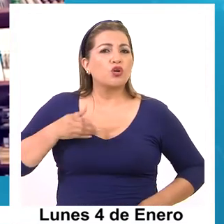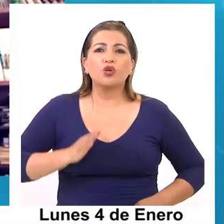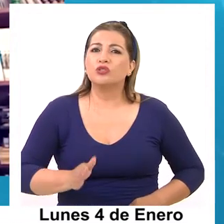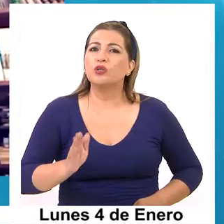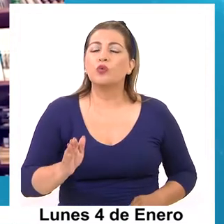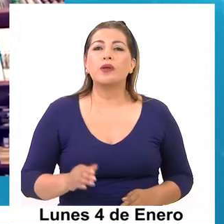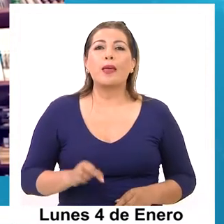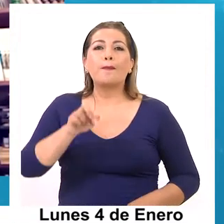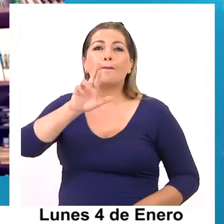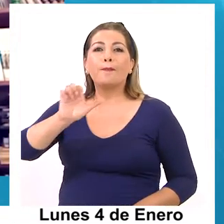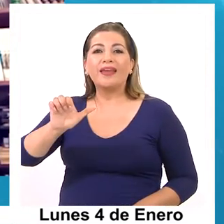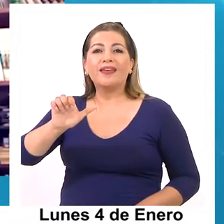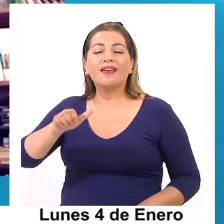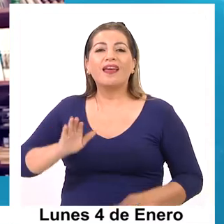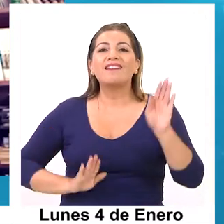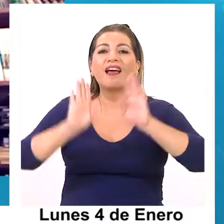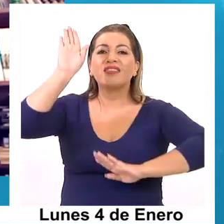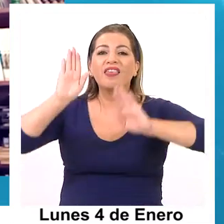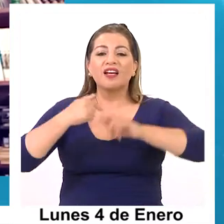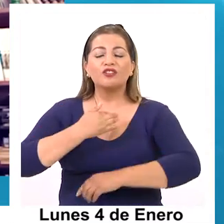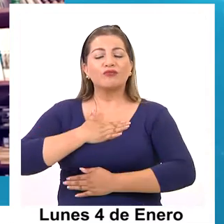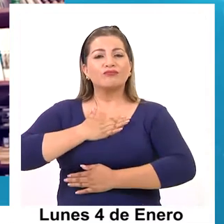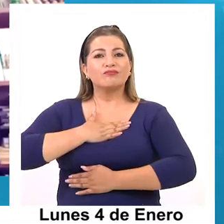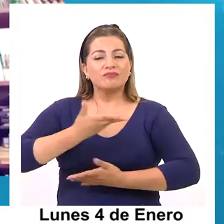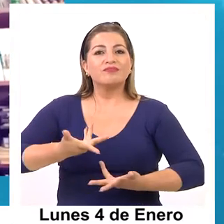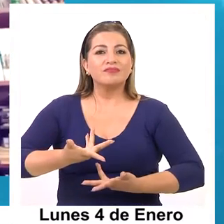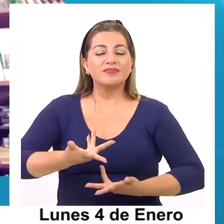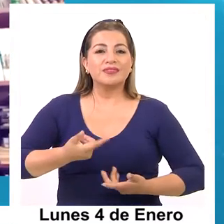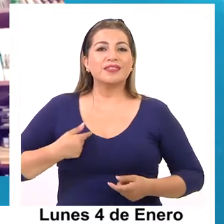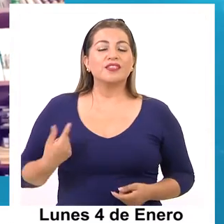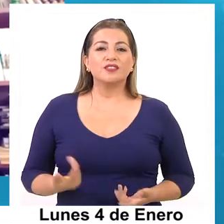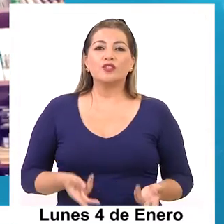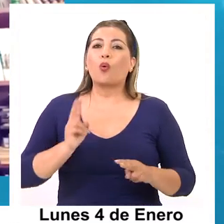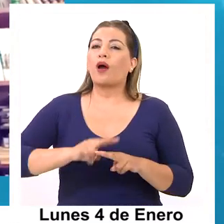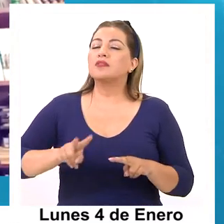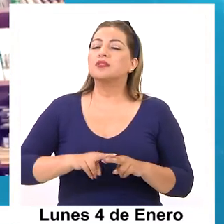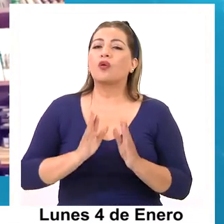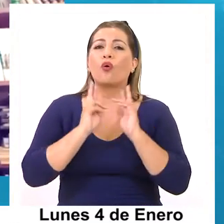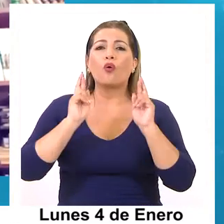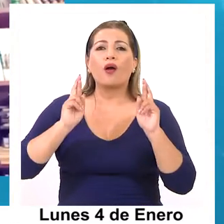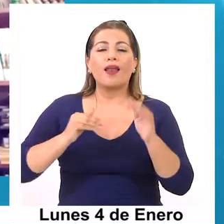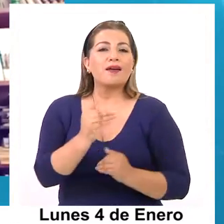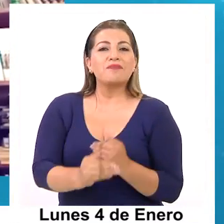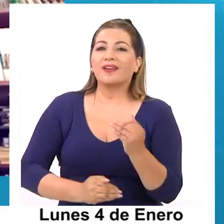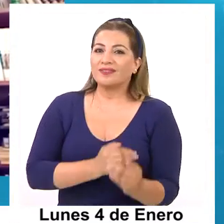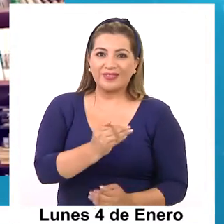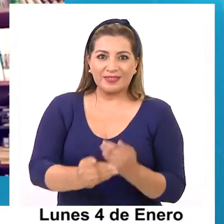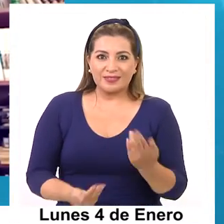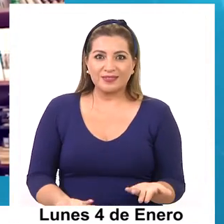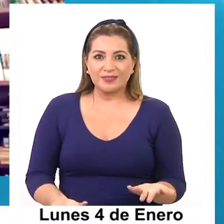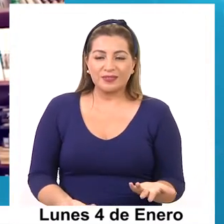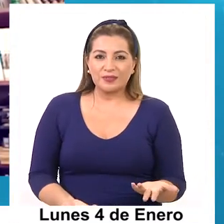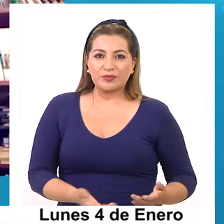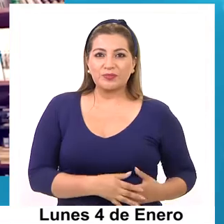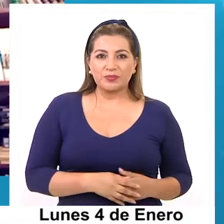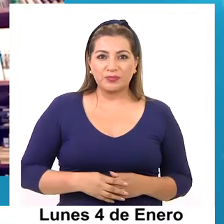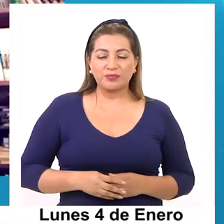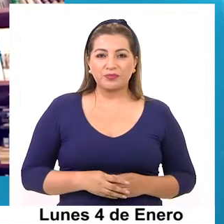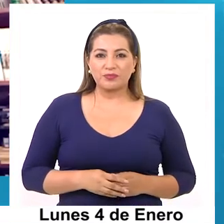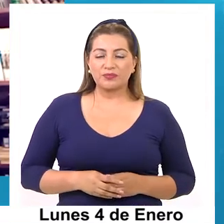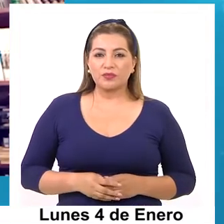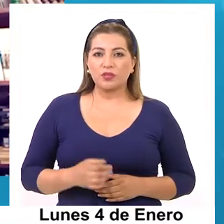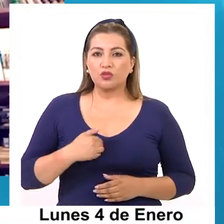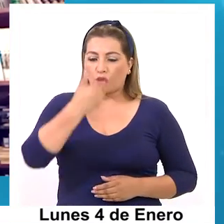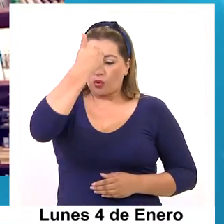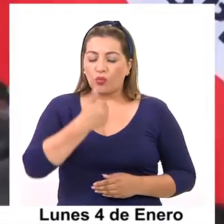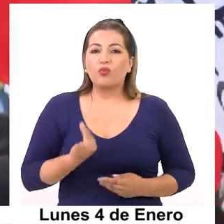esta precandidatura y hacer todo lo posible para avanzar, porque he